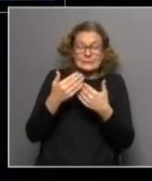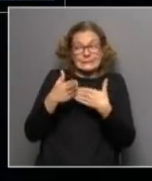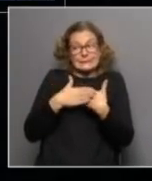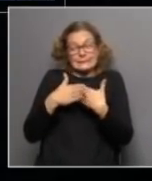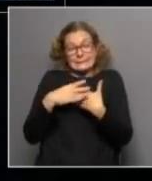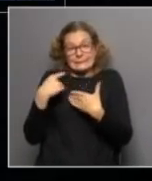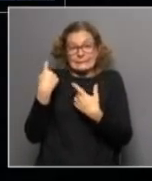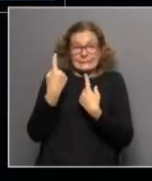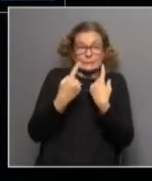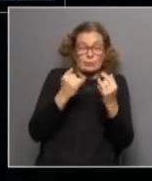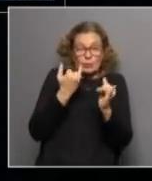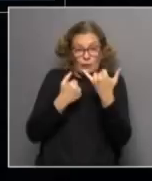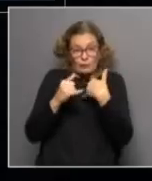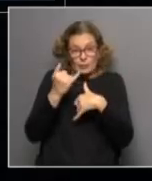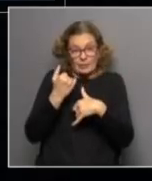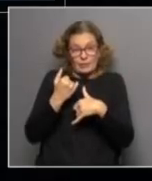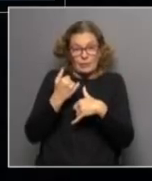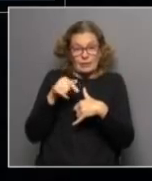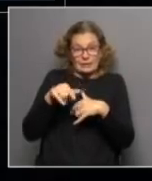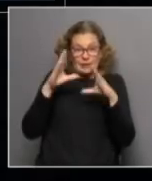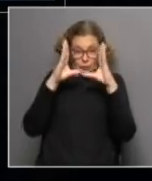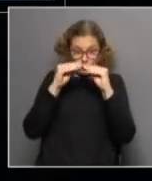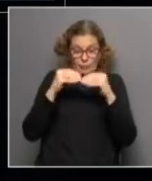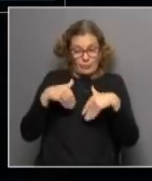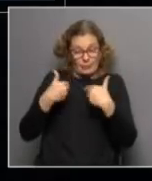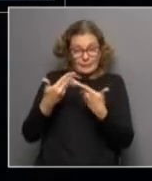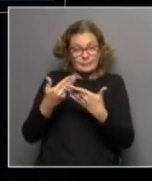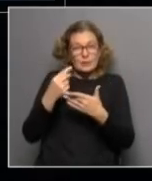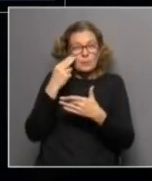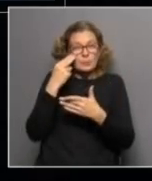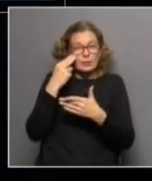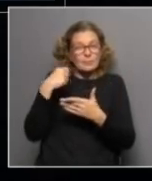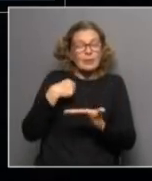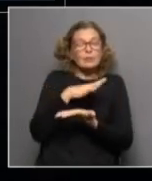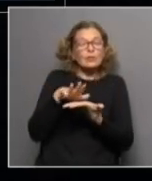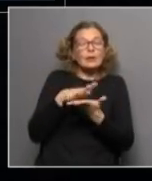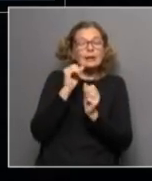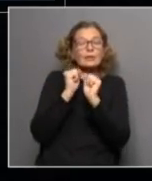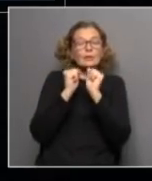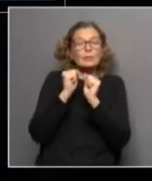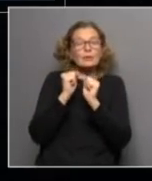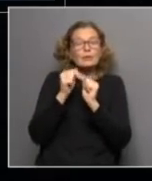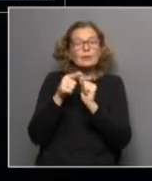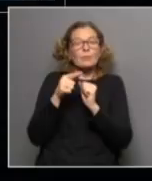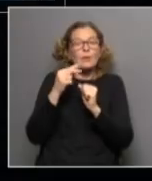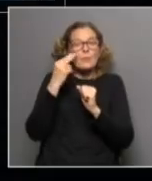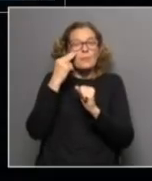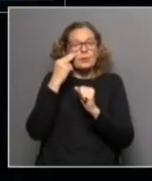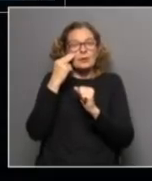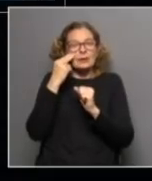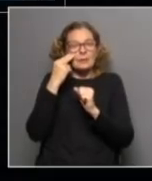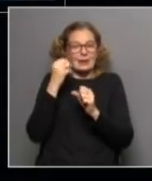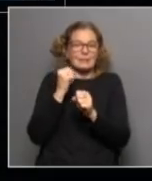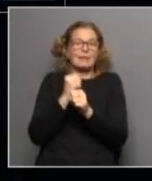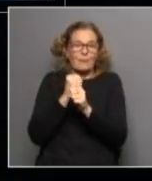con toda la información que le vamos a volcar esta noche. La crisis social y económica genera, por ejemplo, contracción en los niveles de